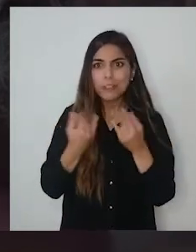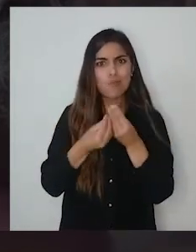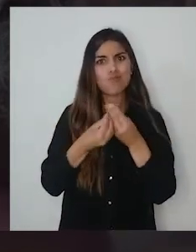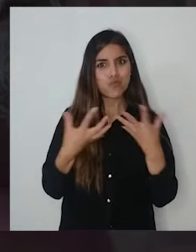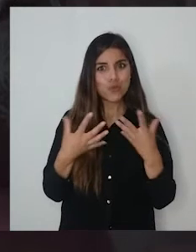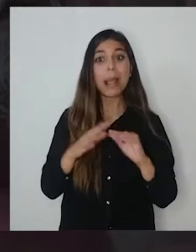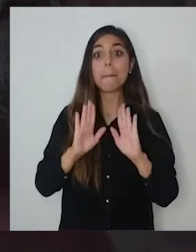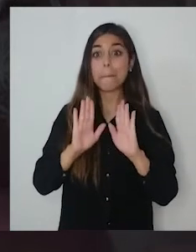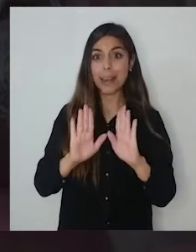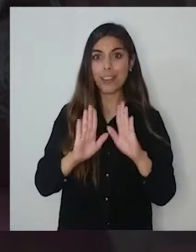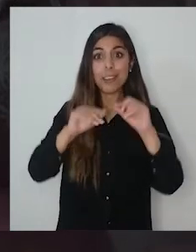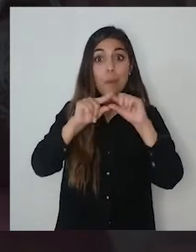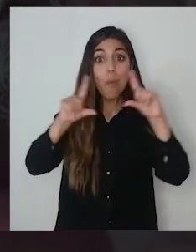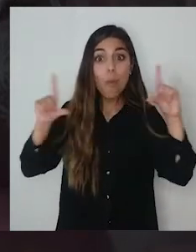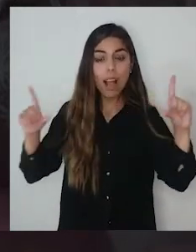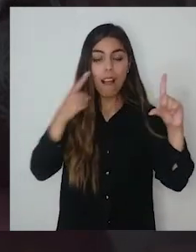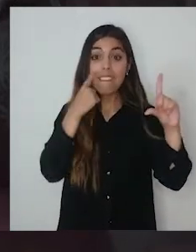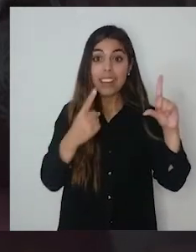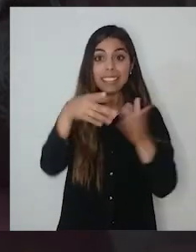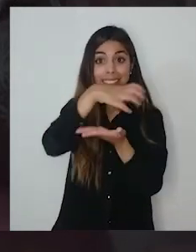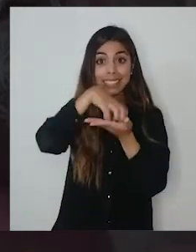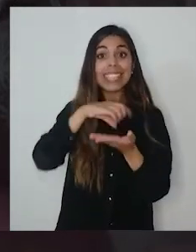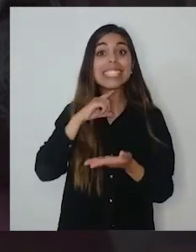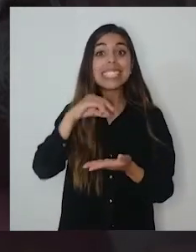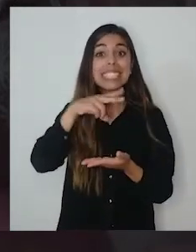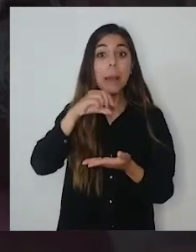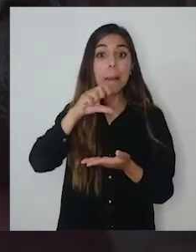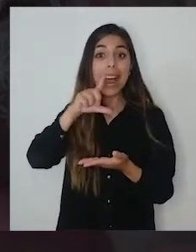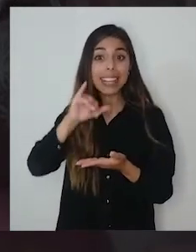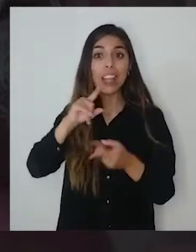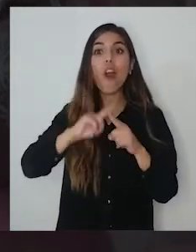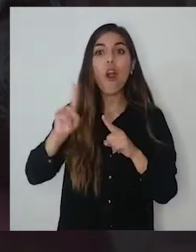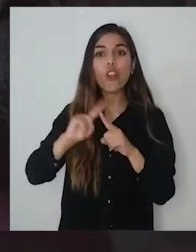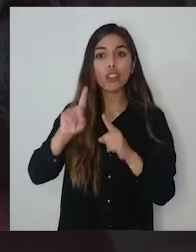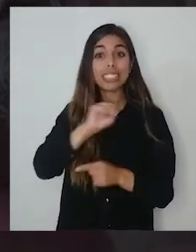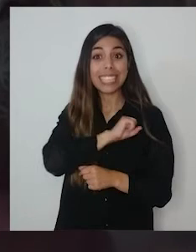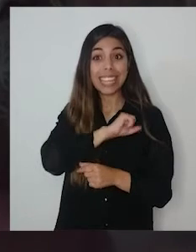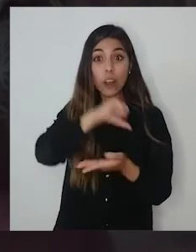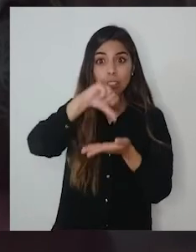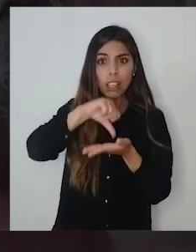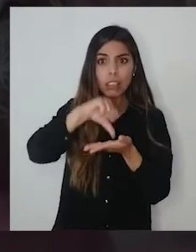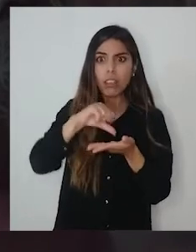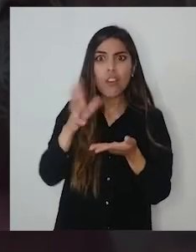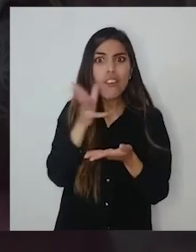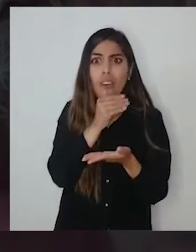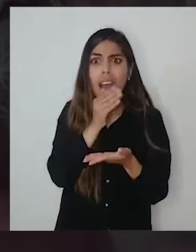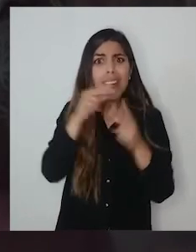información. Pero sobre el mural de Quinchamalí y los murales que él hizo en Santiago Centro, no hay